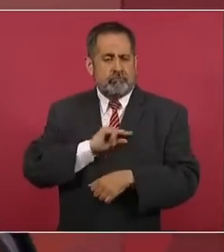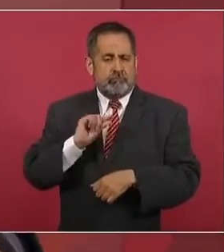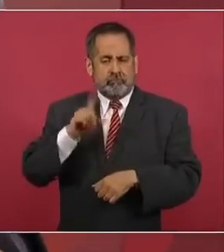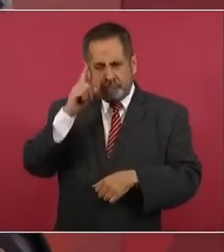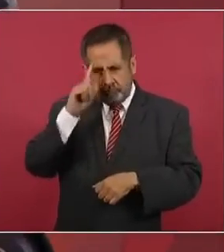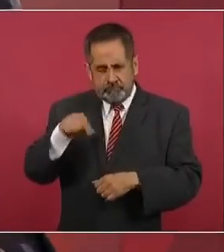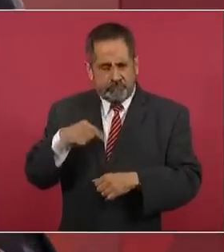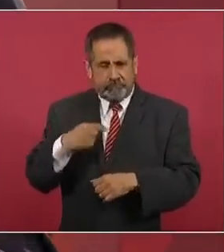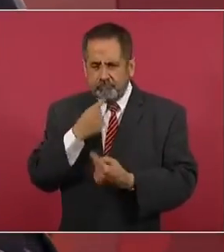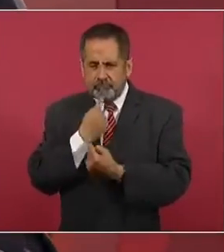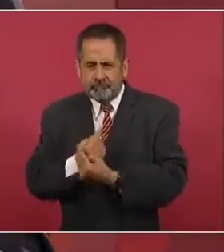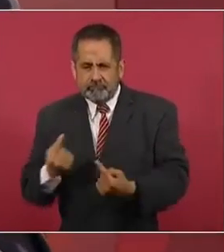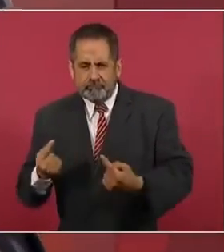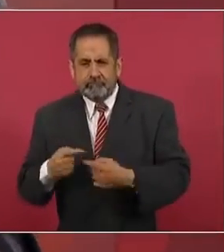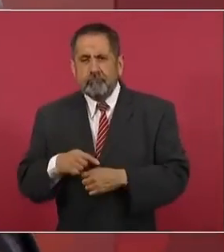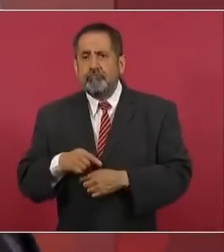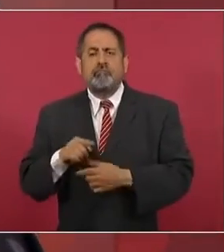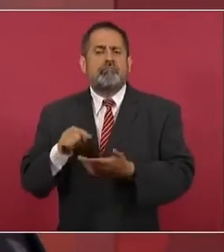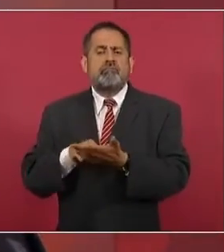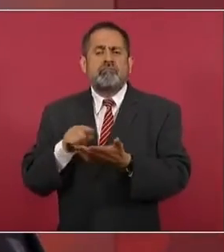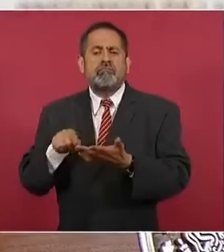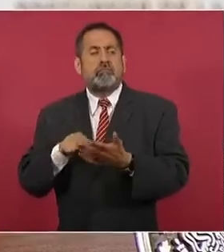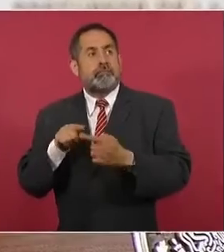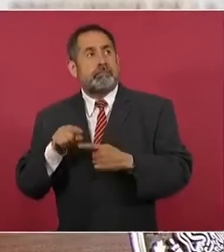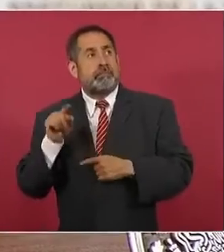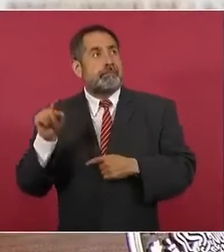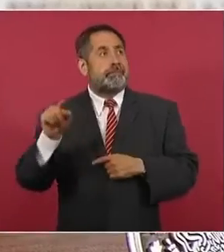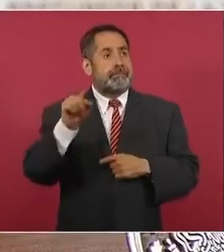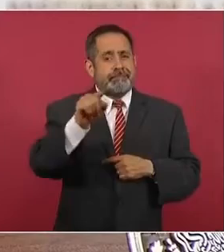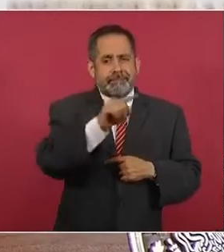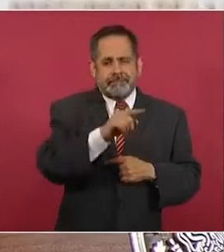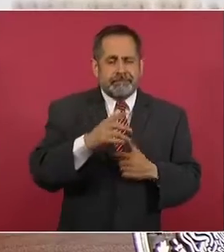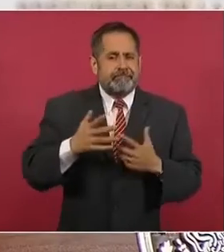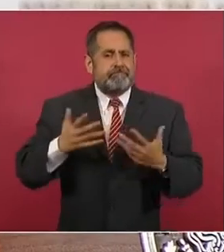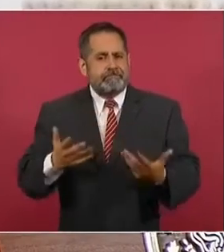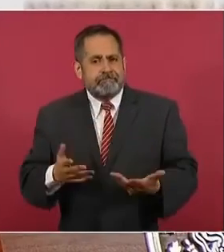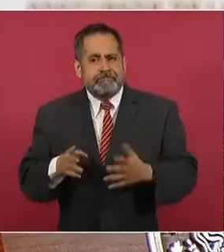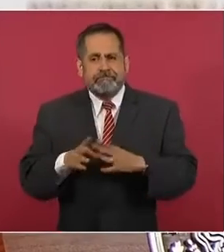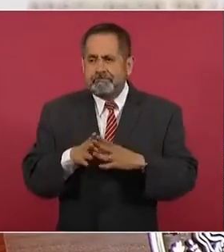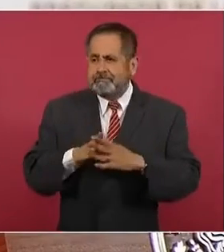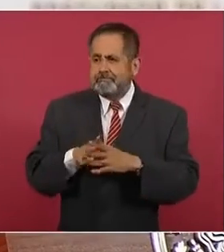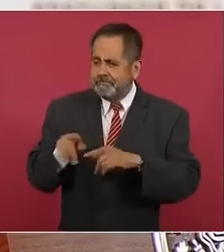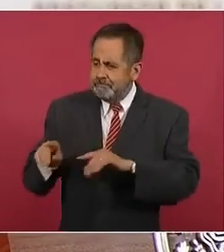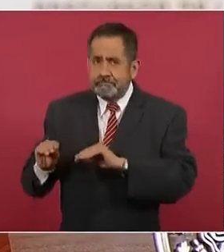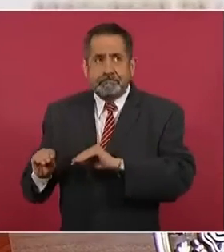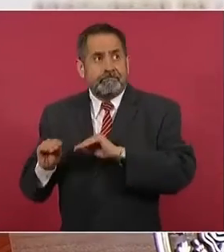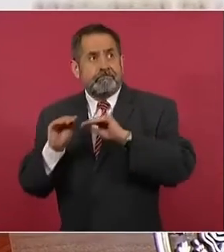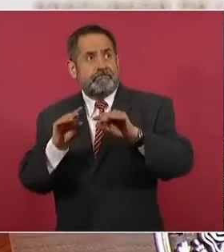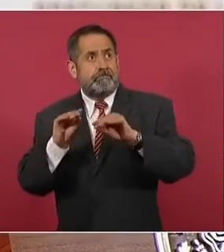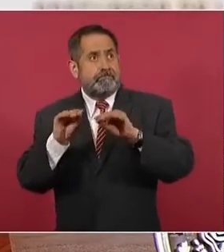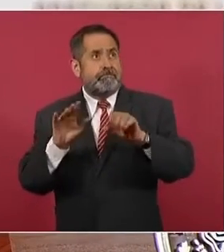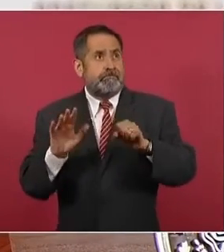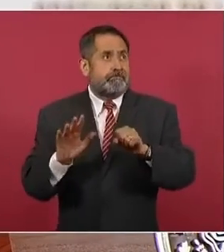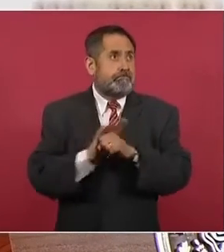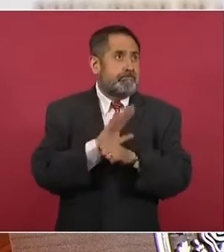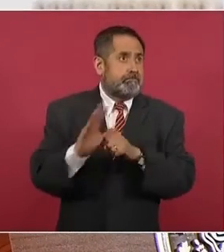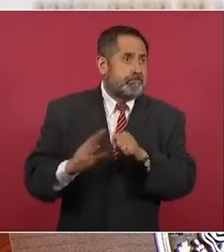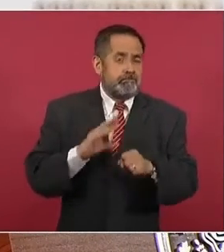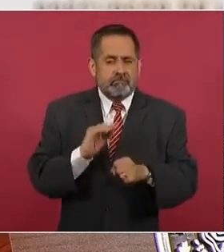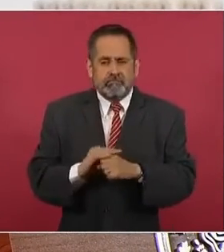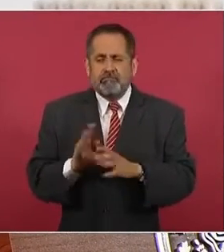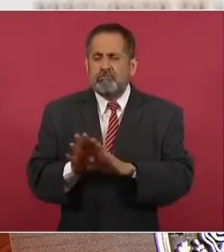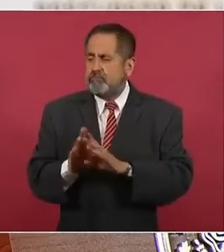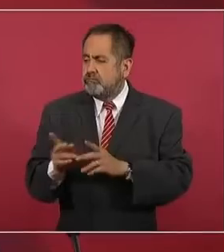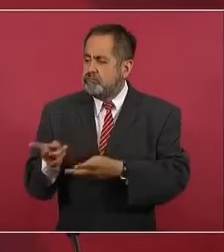las regiones más apartadas, cómo los vamos a conseguir,